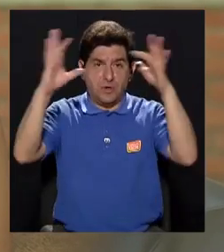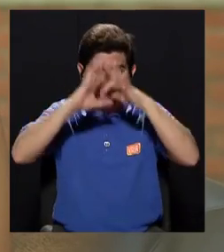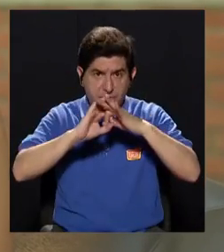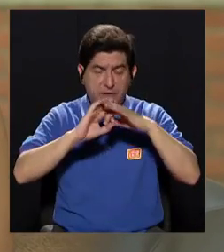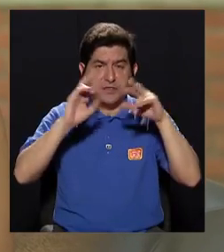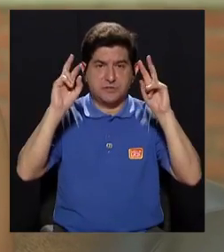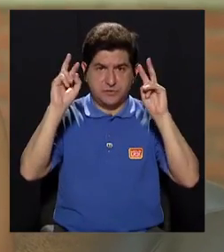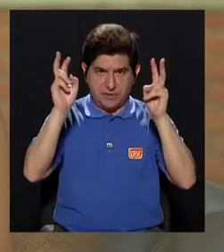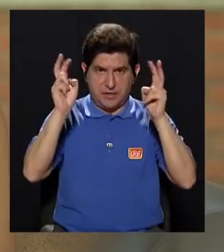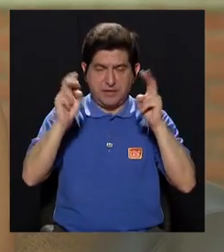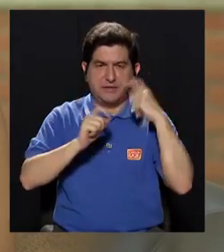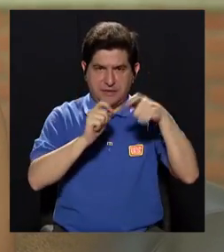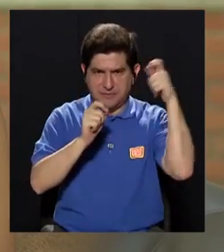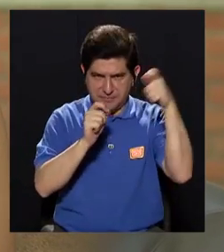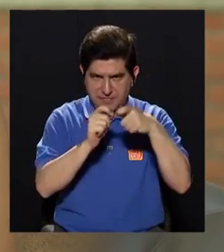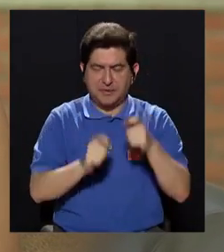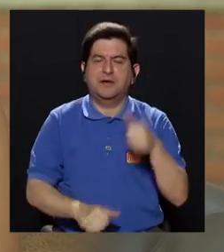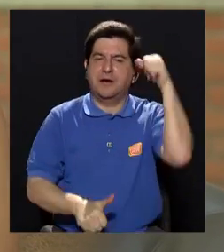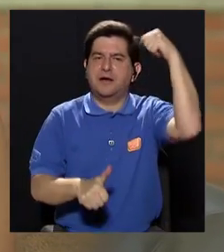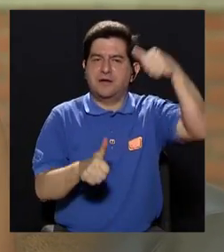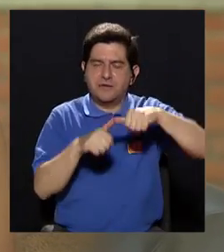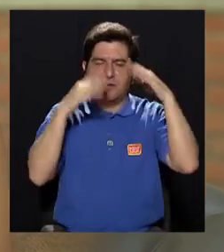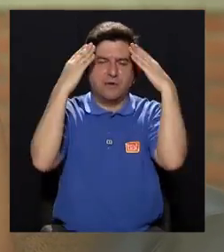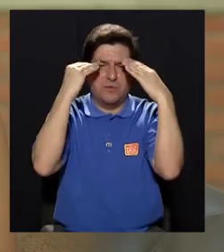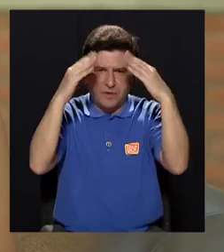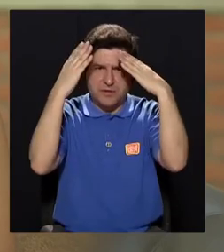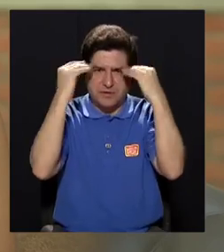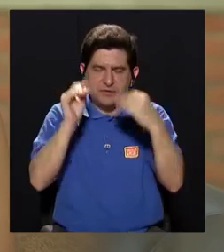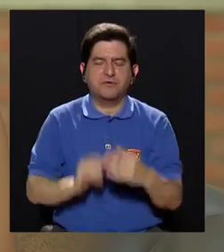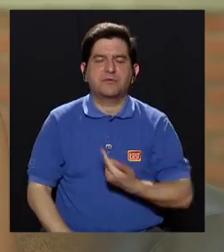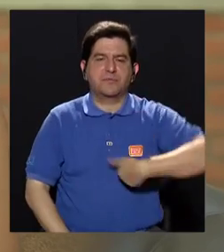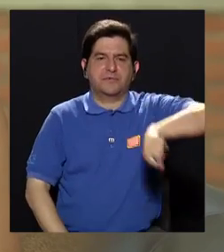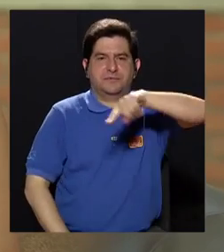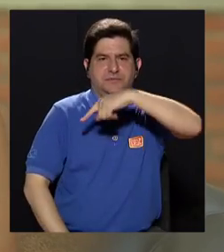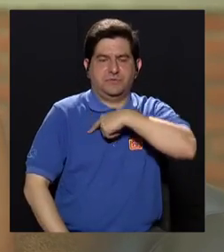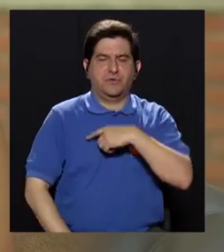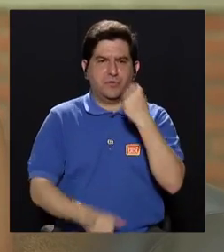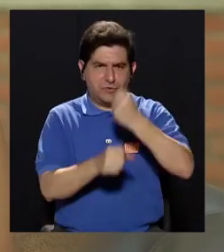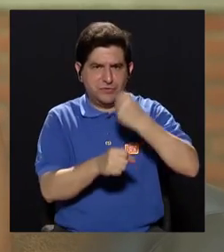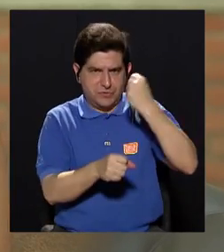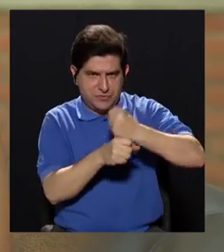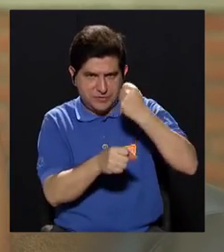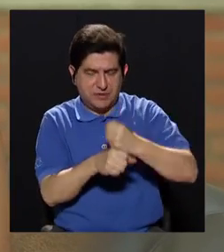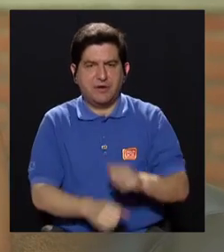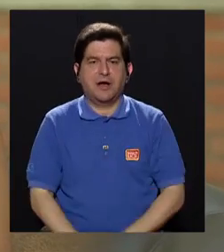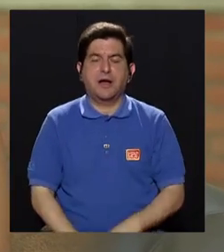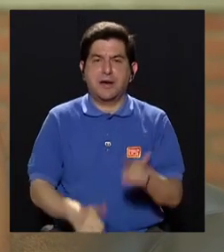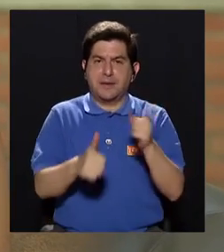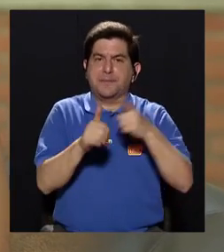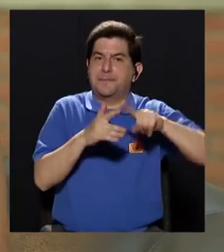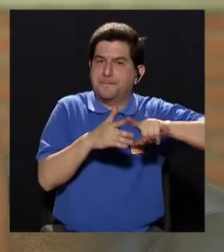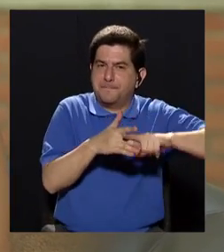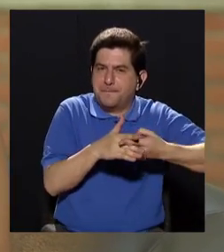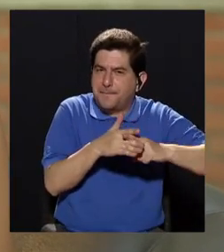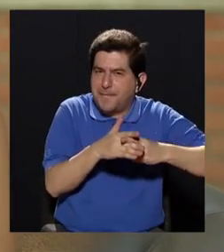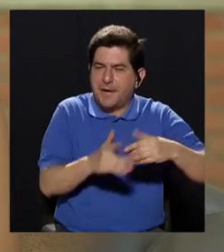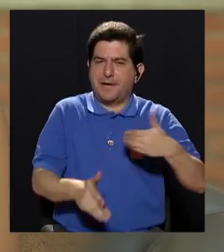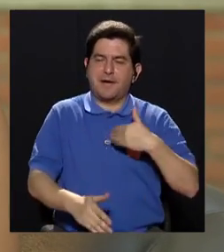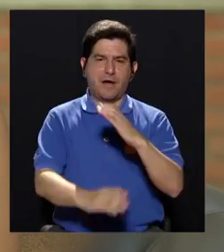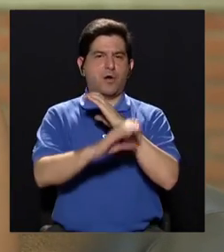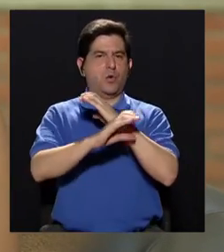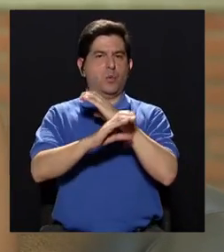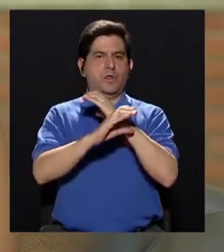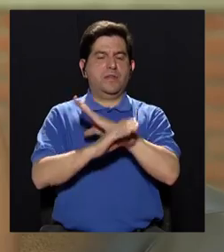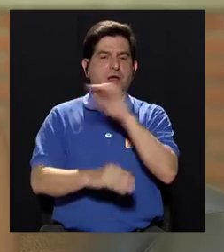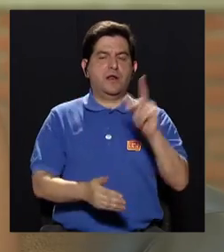relacionados con este tema en específico. Recuerde que la información que vamos a trabajar hoy es la primera herramienta que tenemos